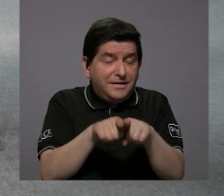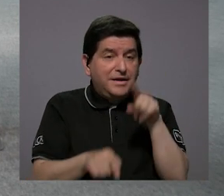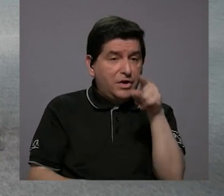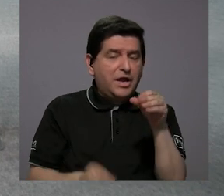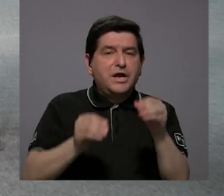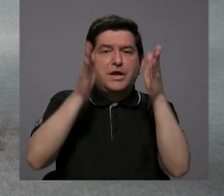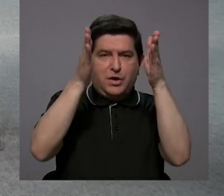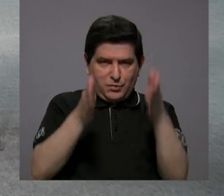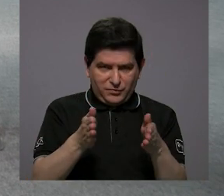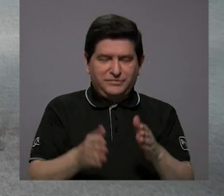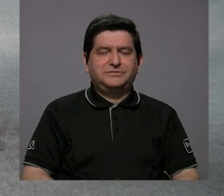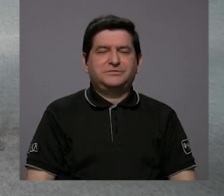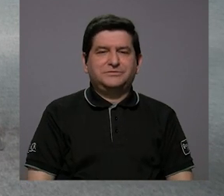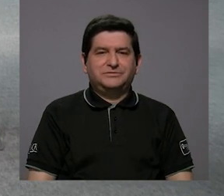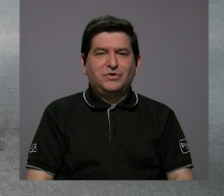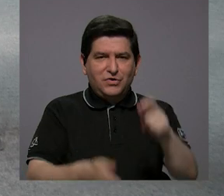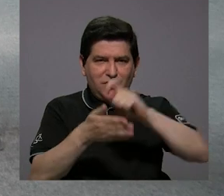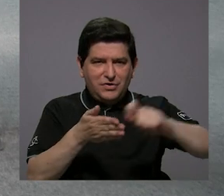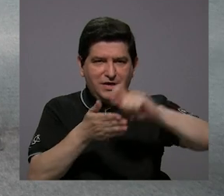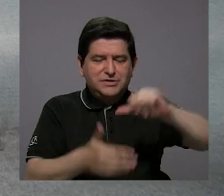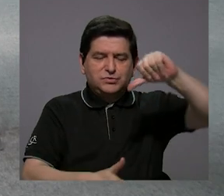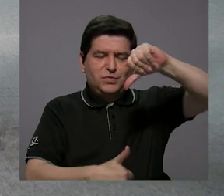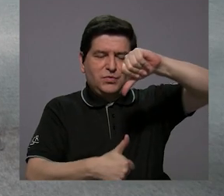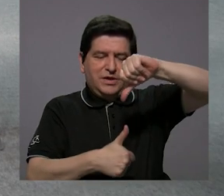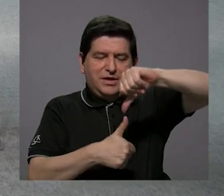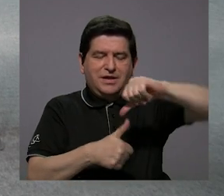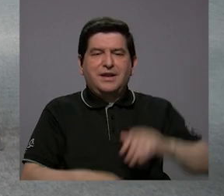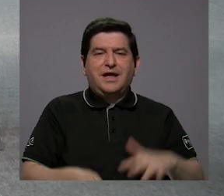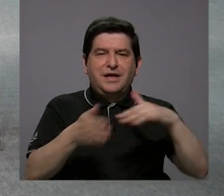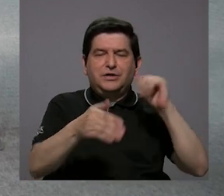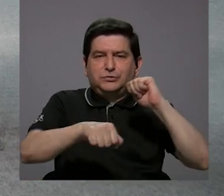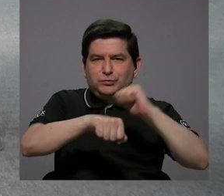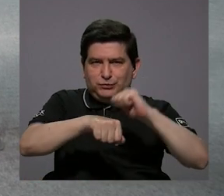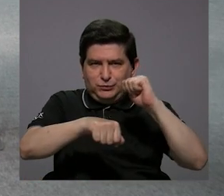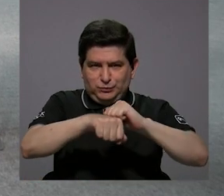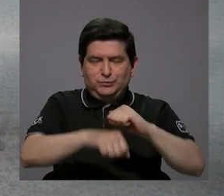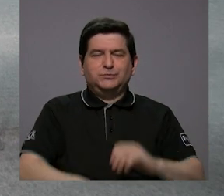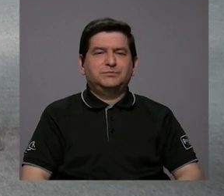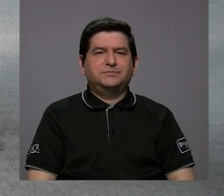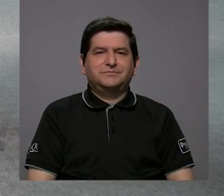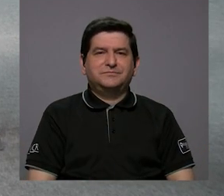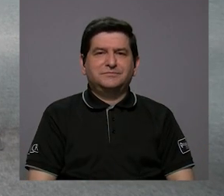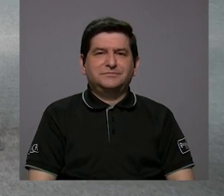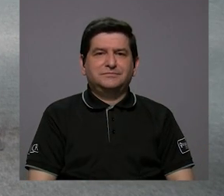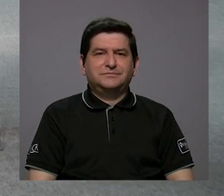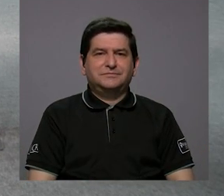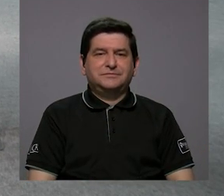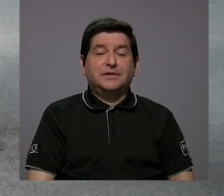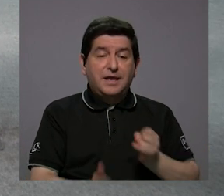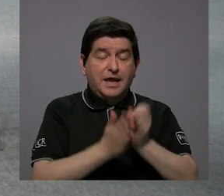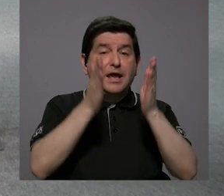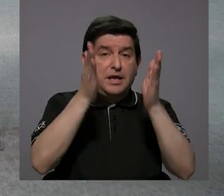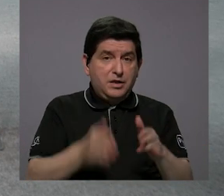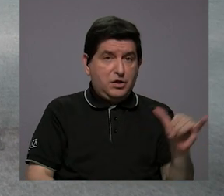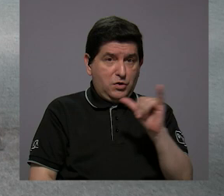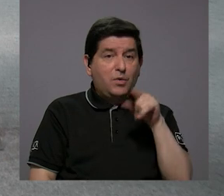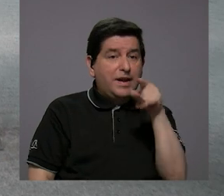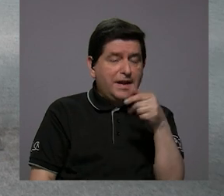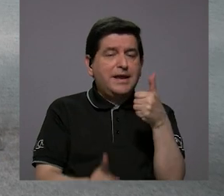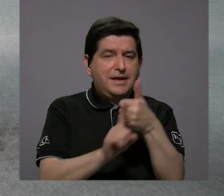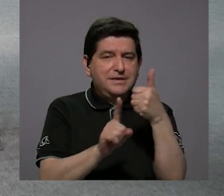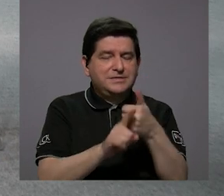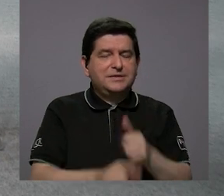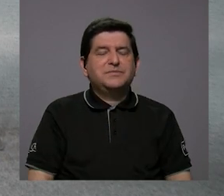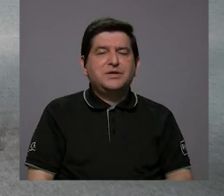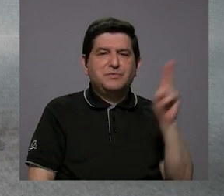ella es profesora de la Escuela Centroamericana de Geología. También es investigadora en esa